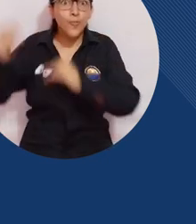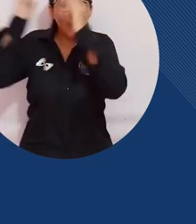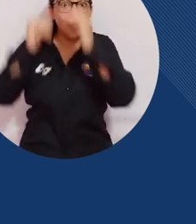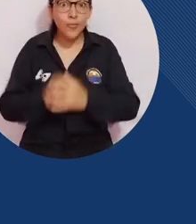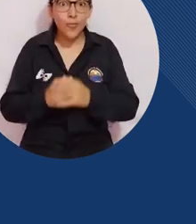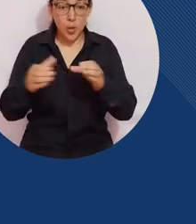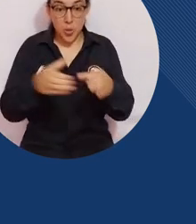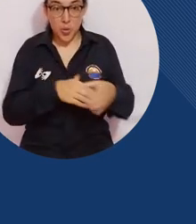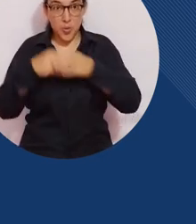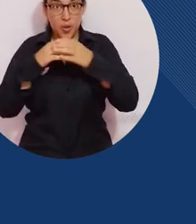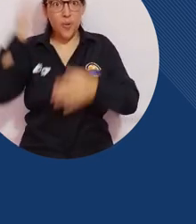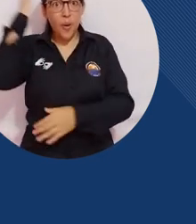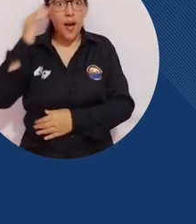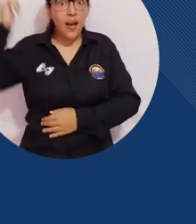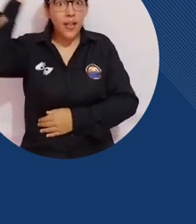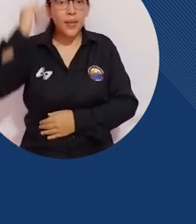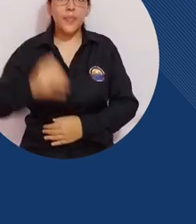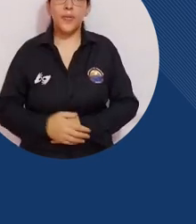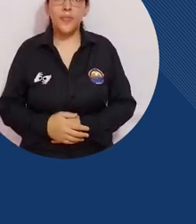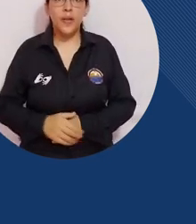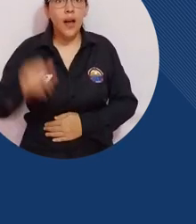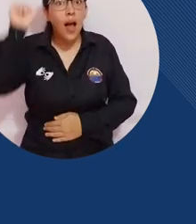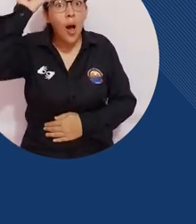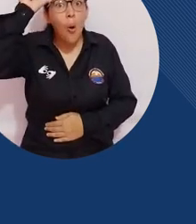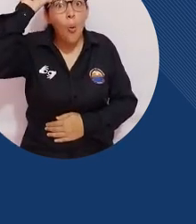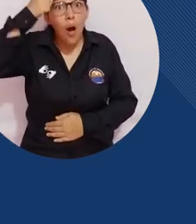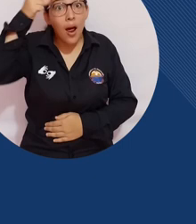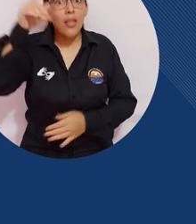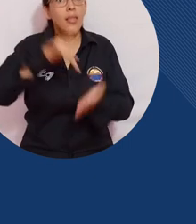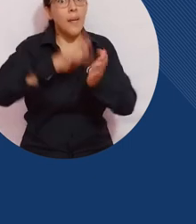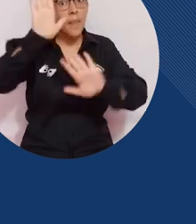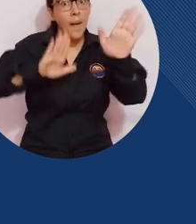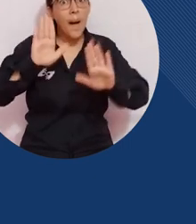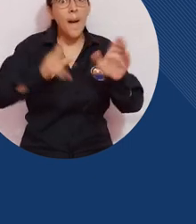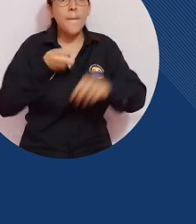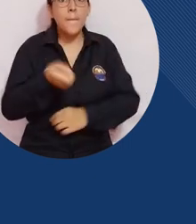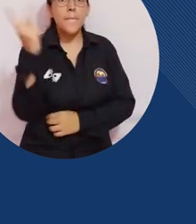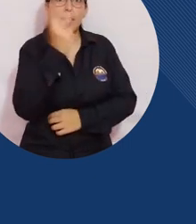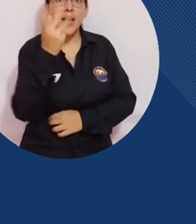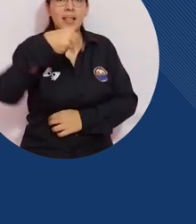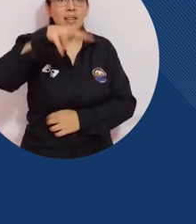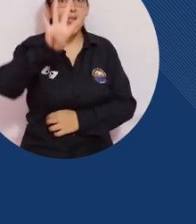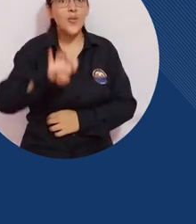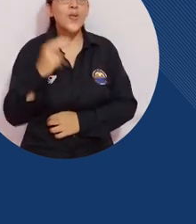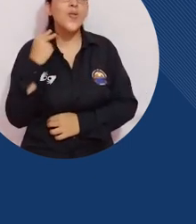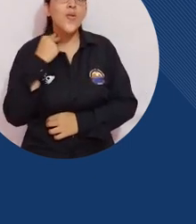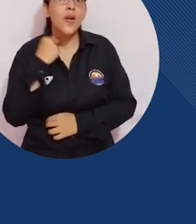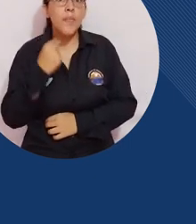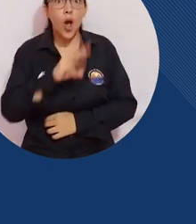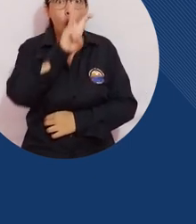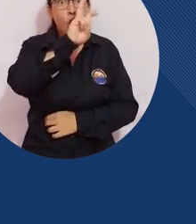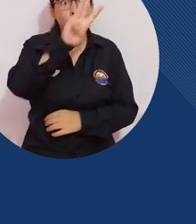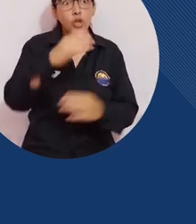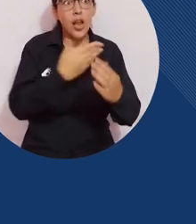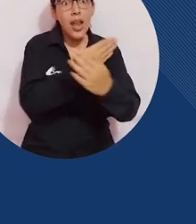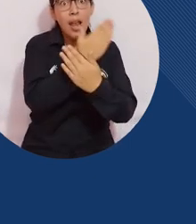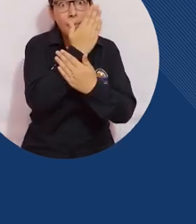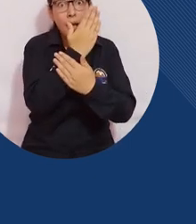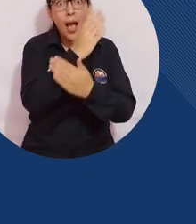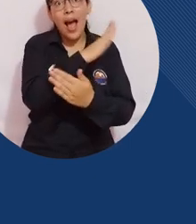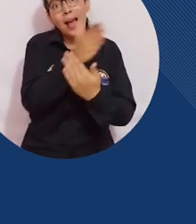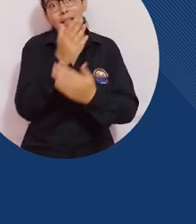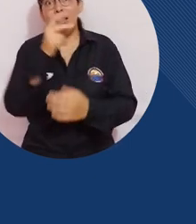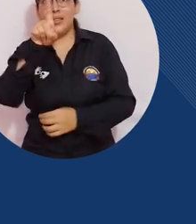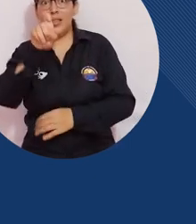consejo superior y consejo académico recuerda participa este viernes 19 de noviembre de 8 de la